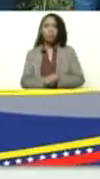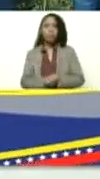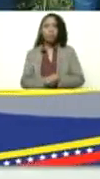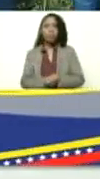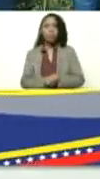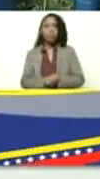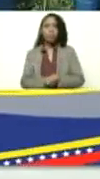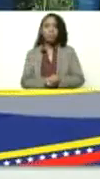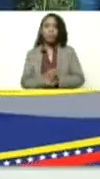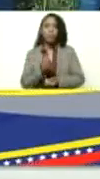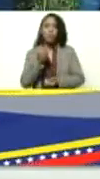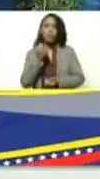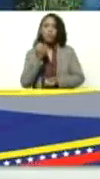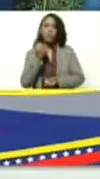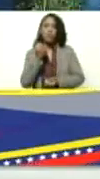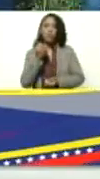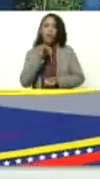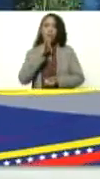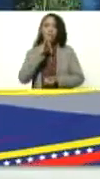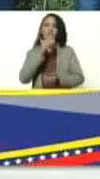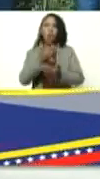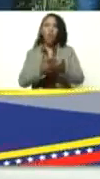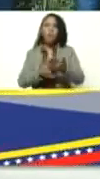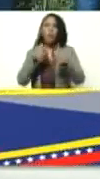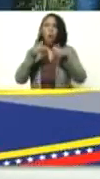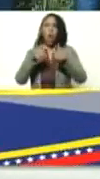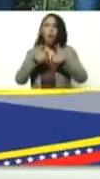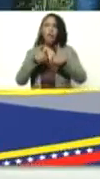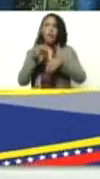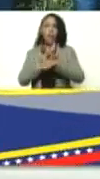averíguenme cuál es el informe de hoy por favor rapidito